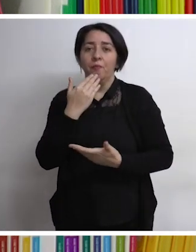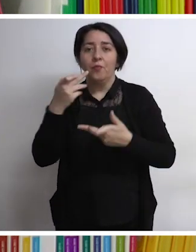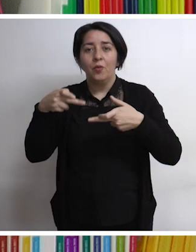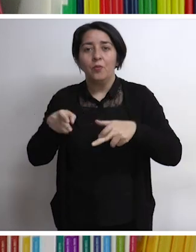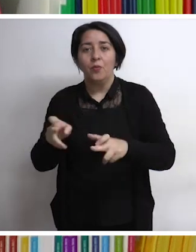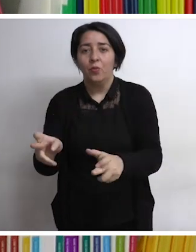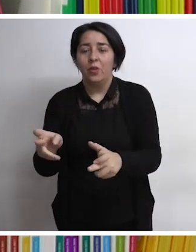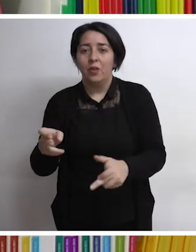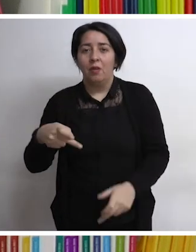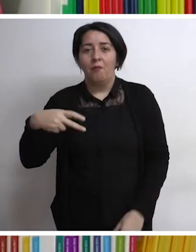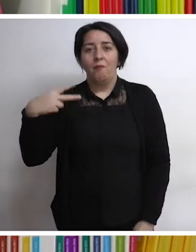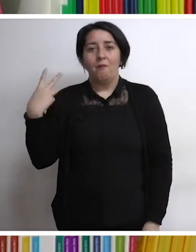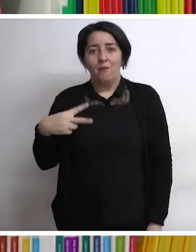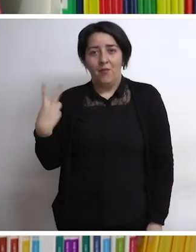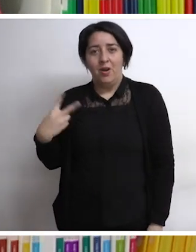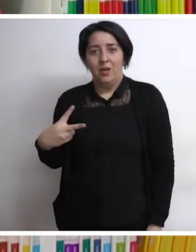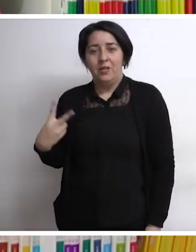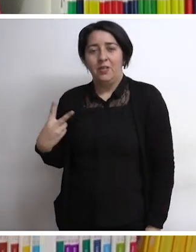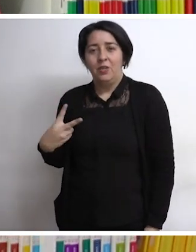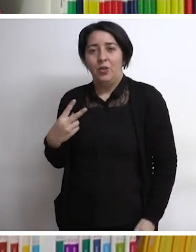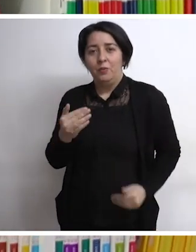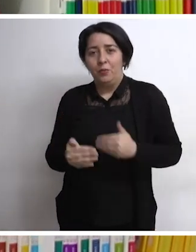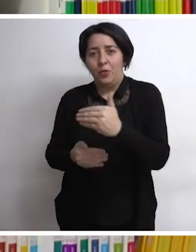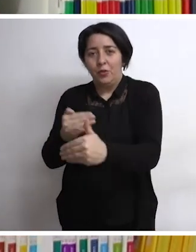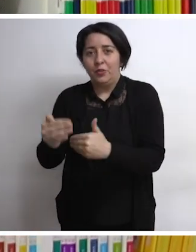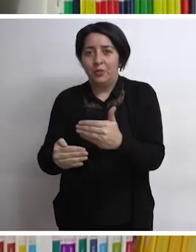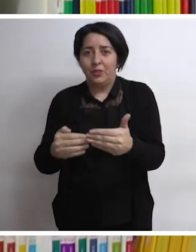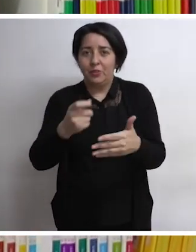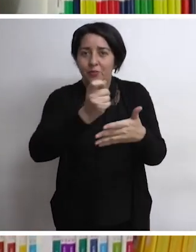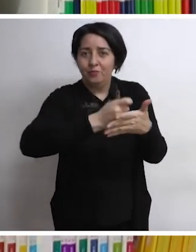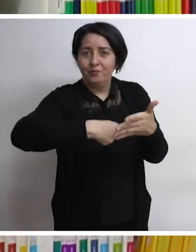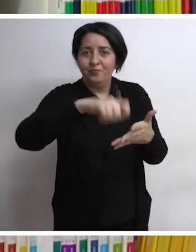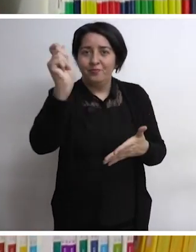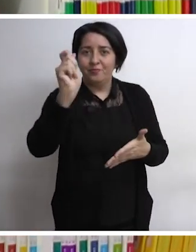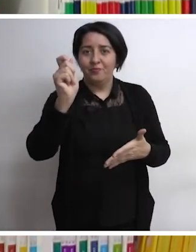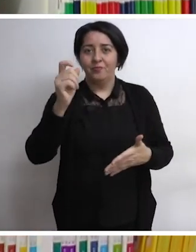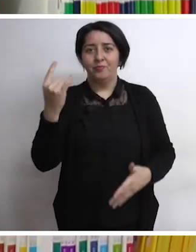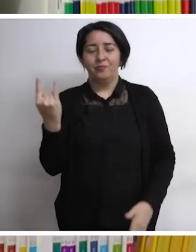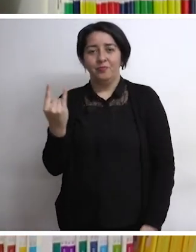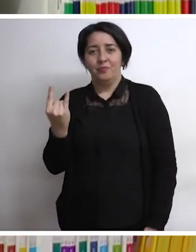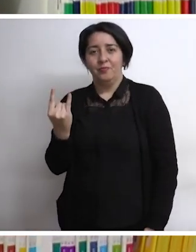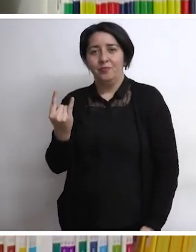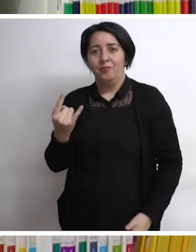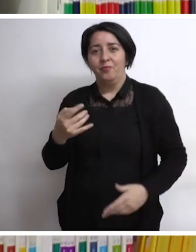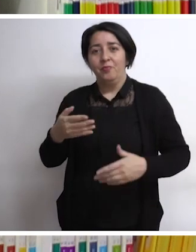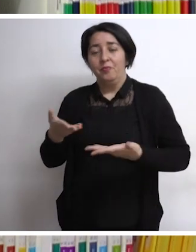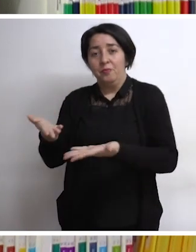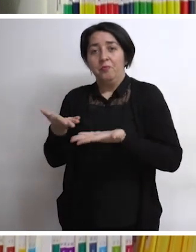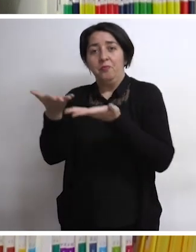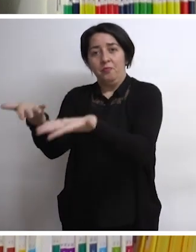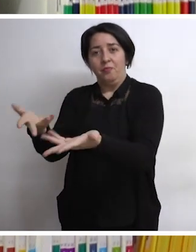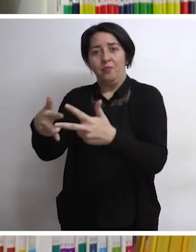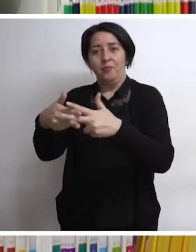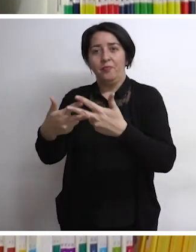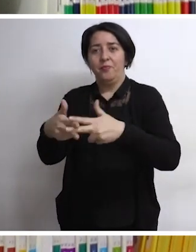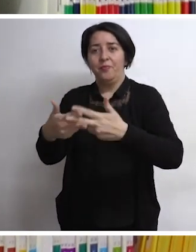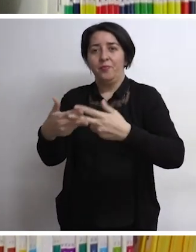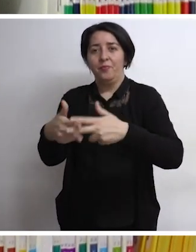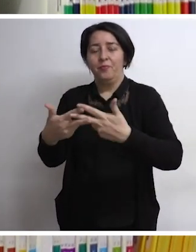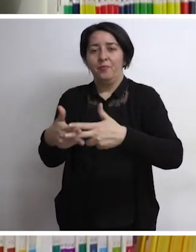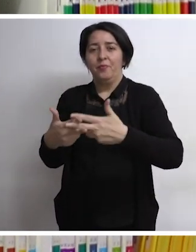oportunidad de dar una valorización al proceso de acreditación y además se entregan herramientas y insumos